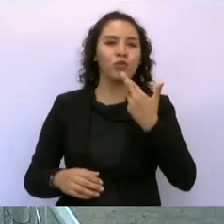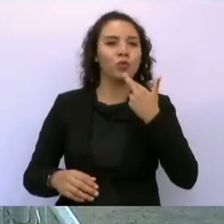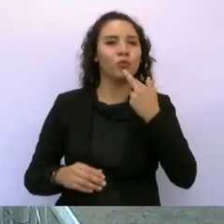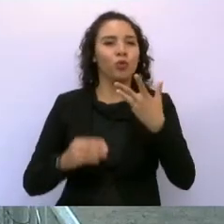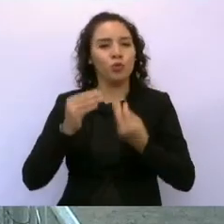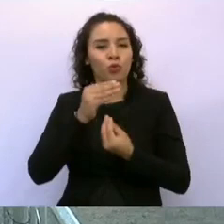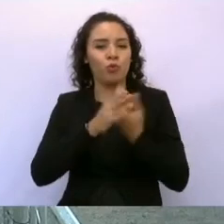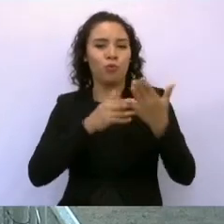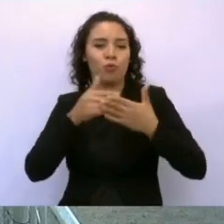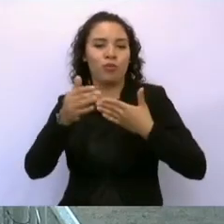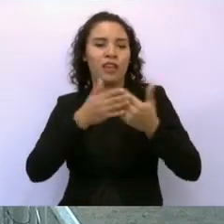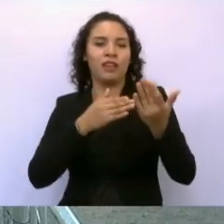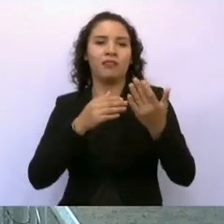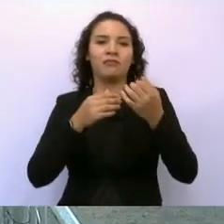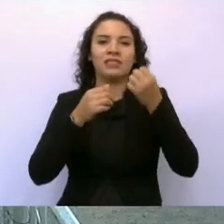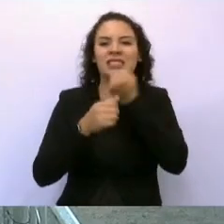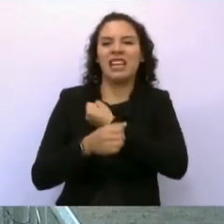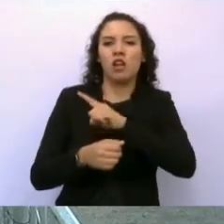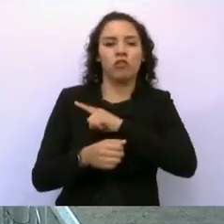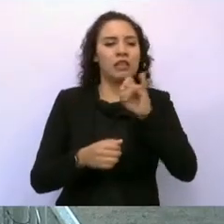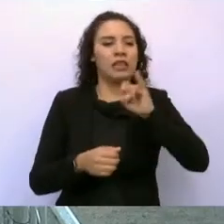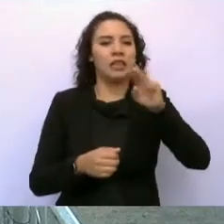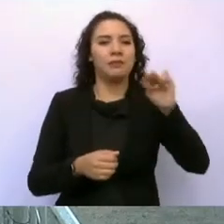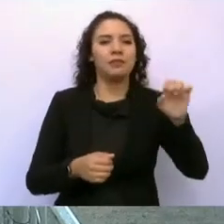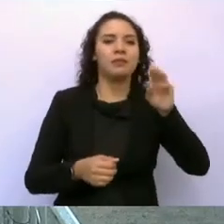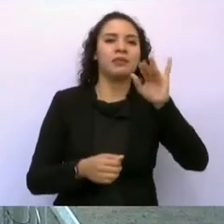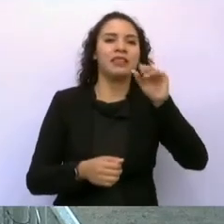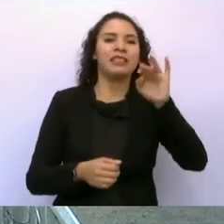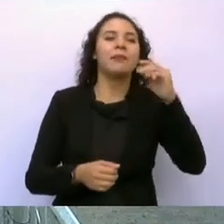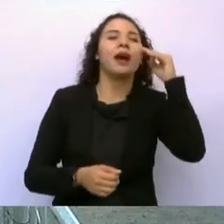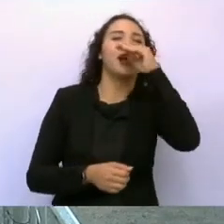de salud y bienestar. Muchas gracias.